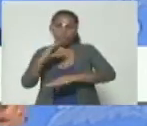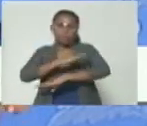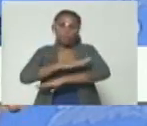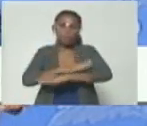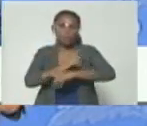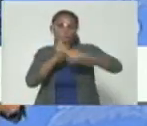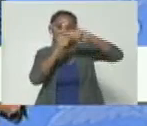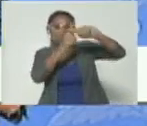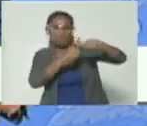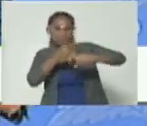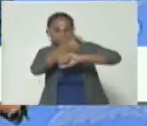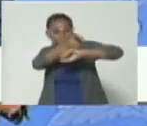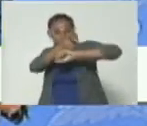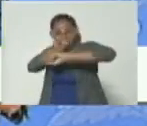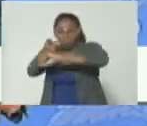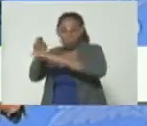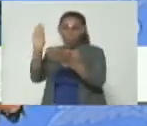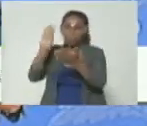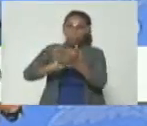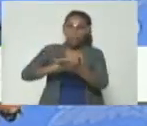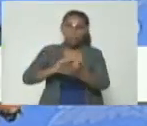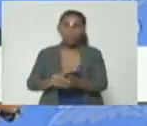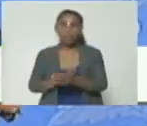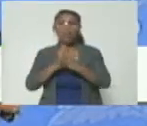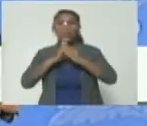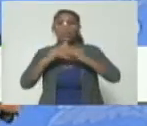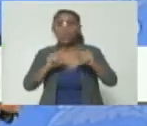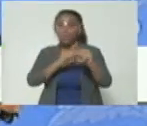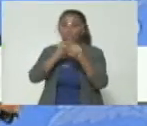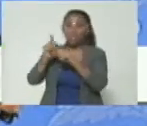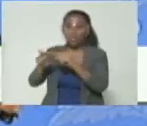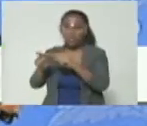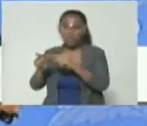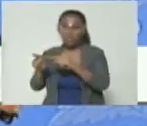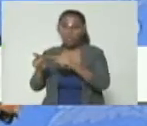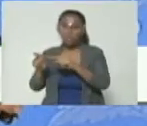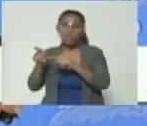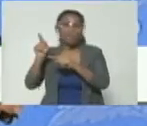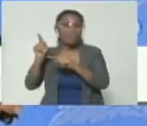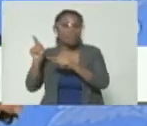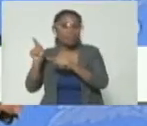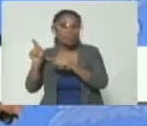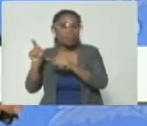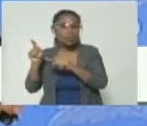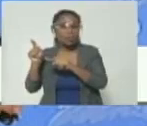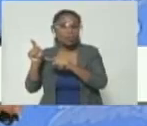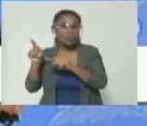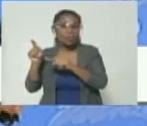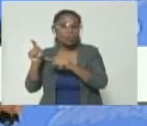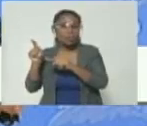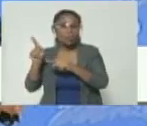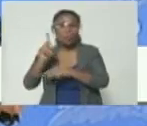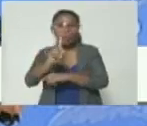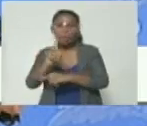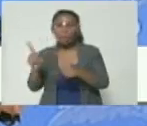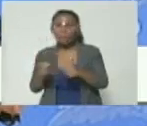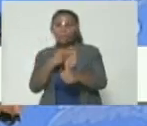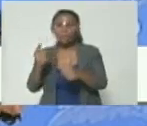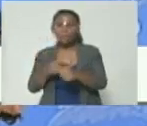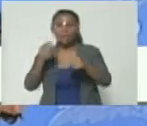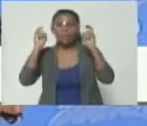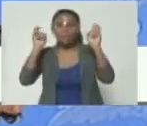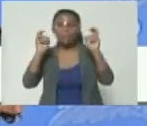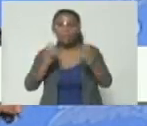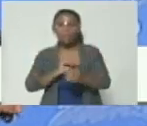francotiradores colocados todo eso es la uno de los principales productos de